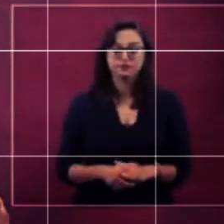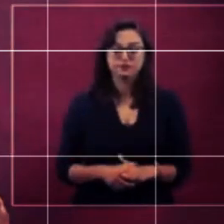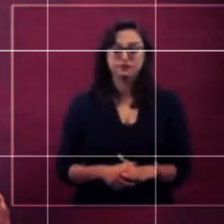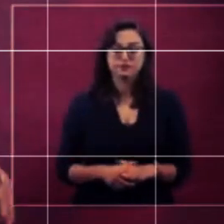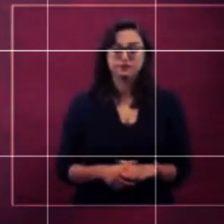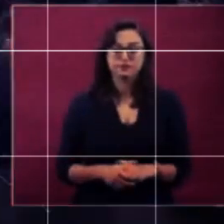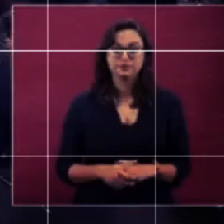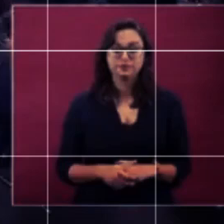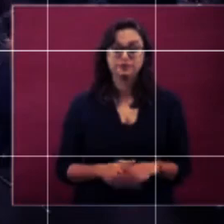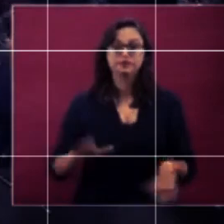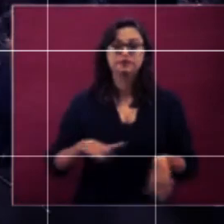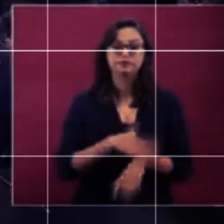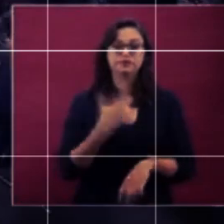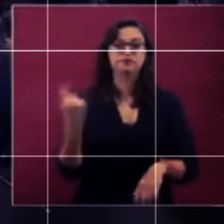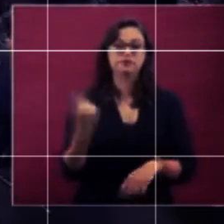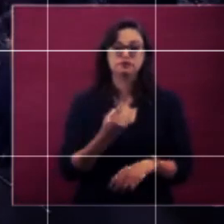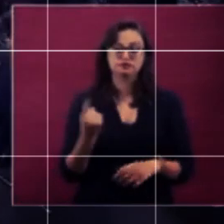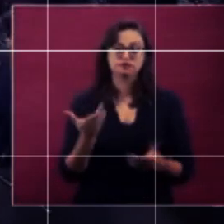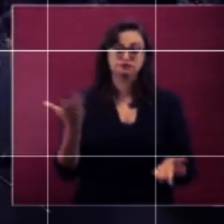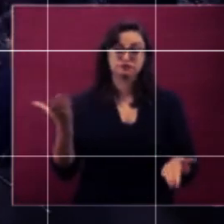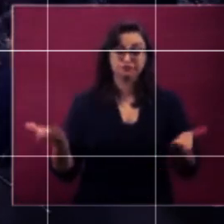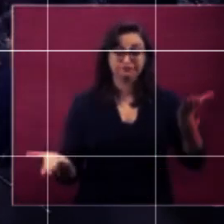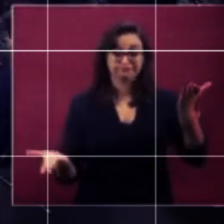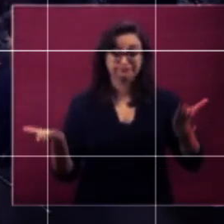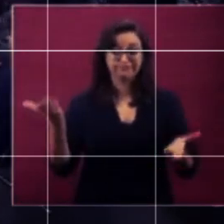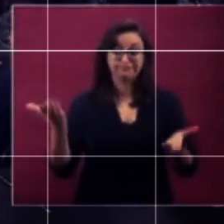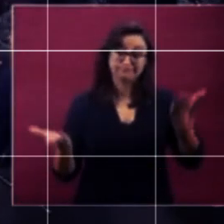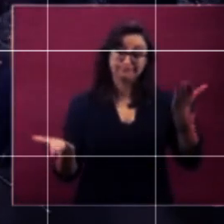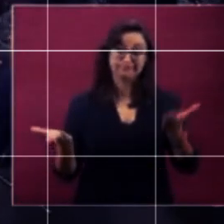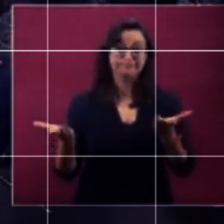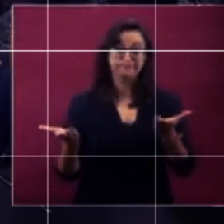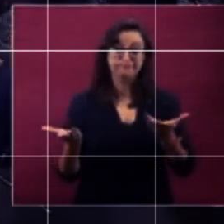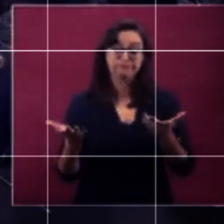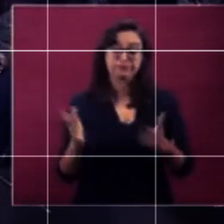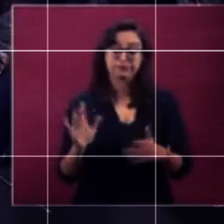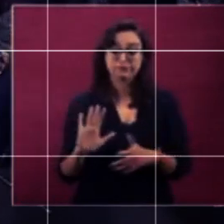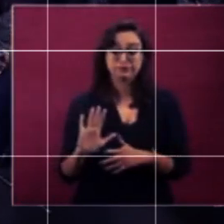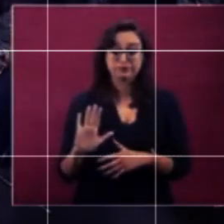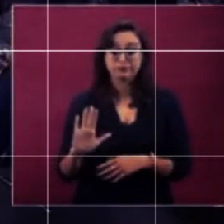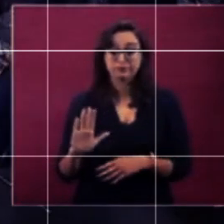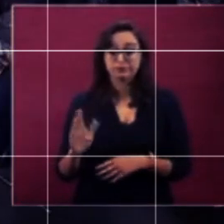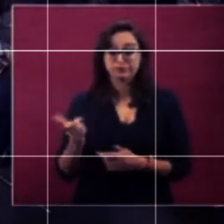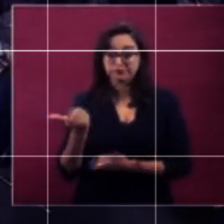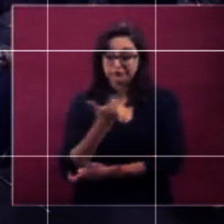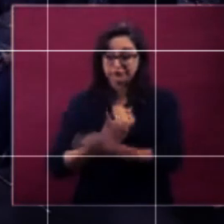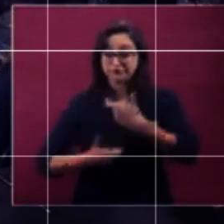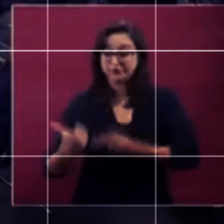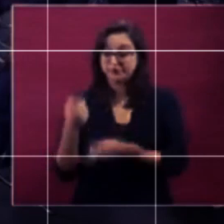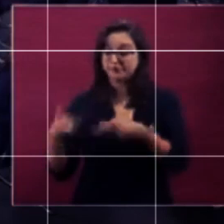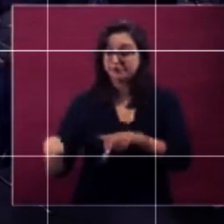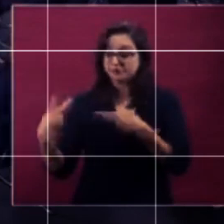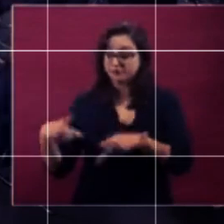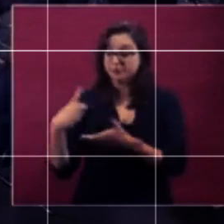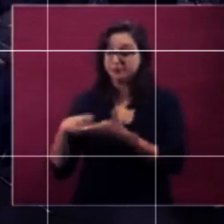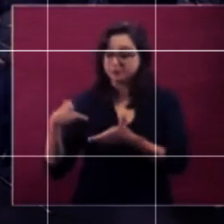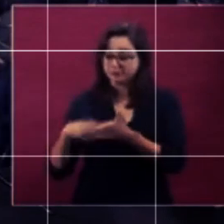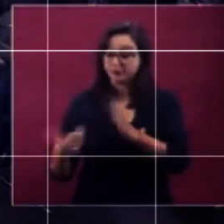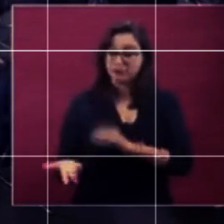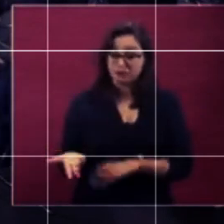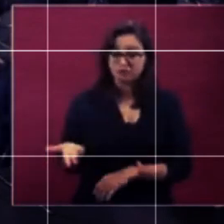porque tenemos que buscar el equilibrio entre el aumento en las ventas, el consumo